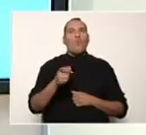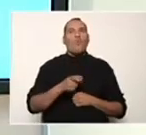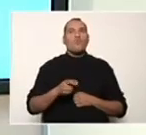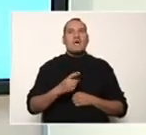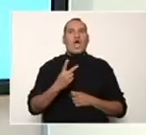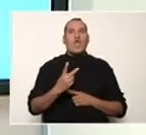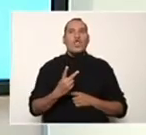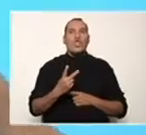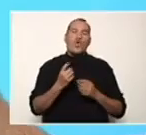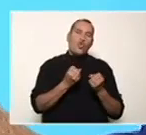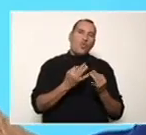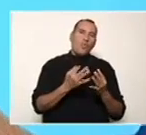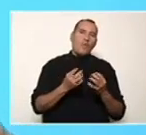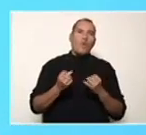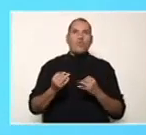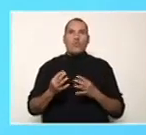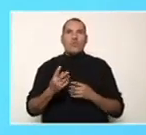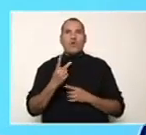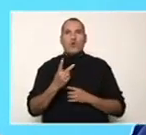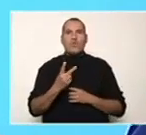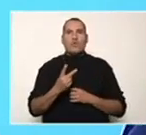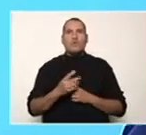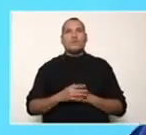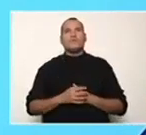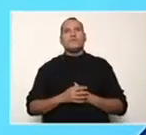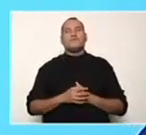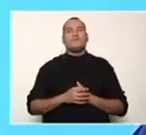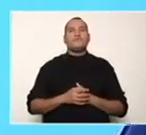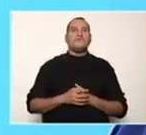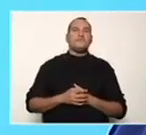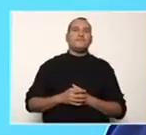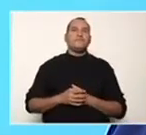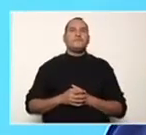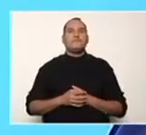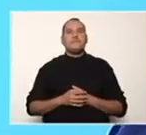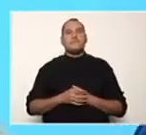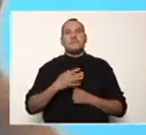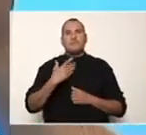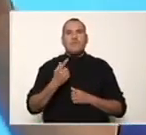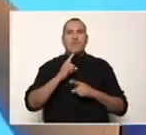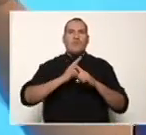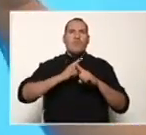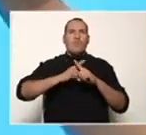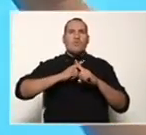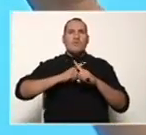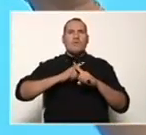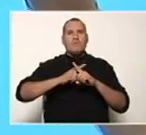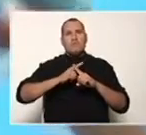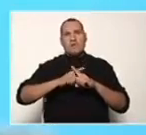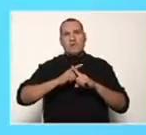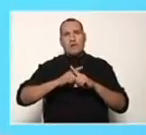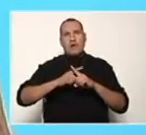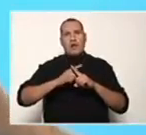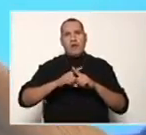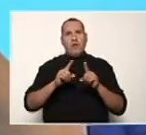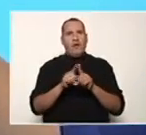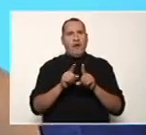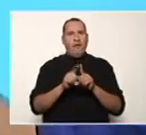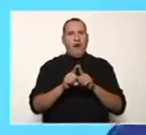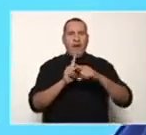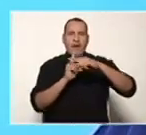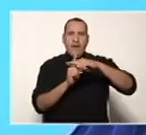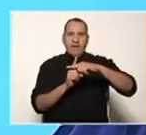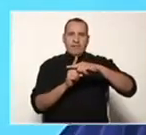que multiplicados den más 8.